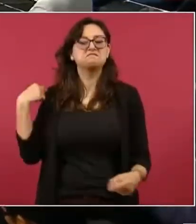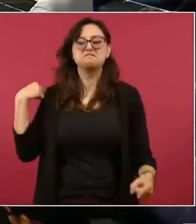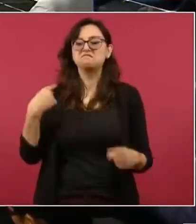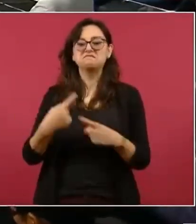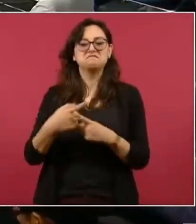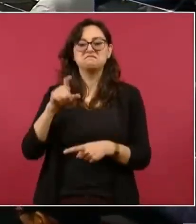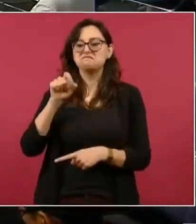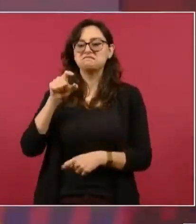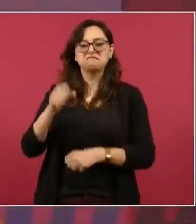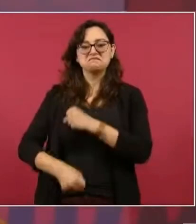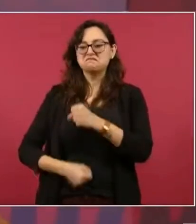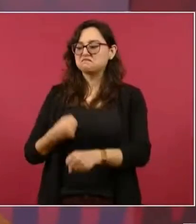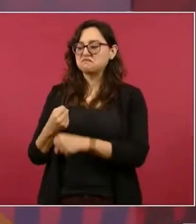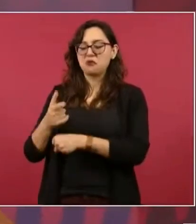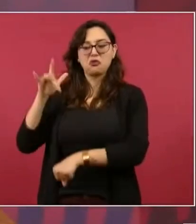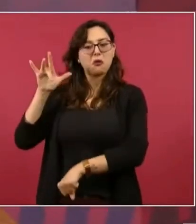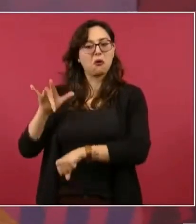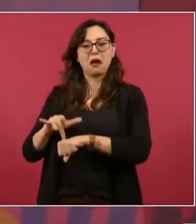A razón